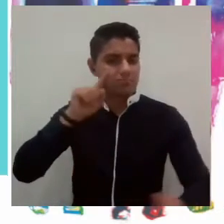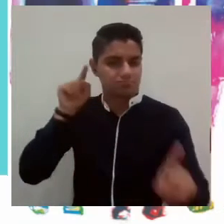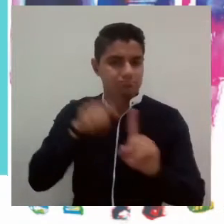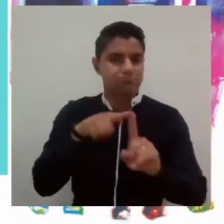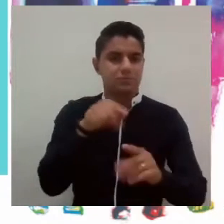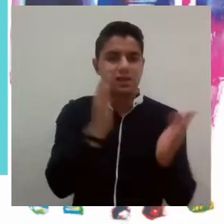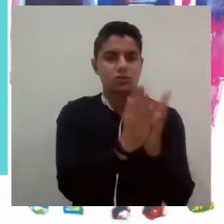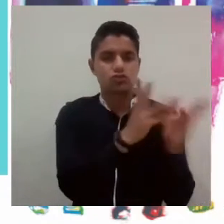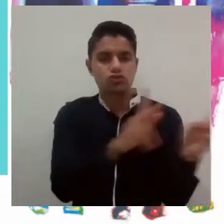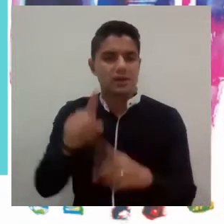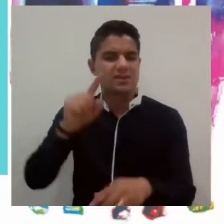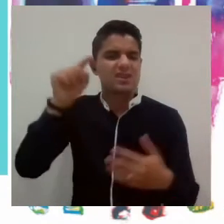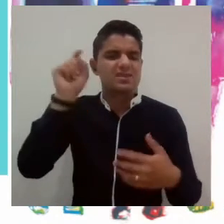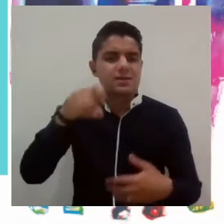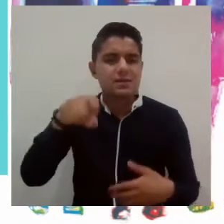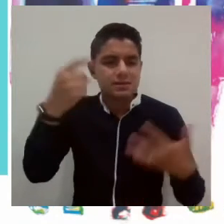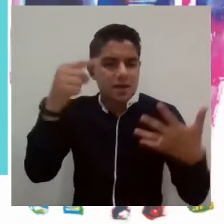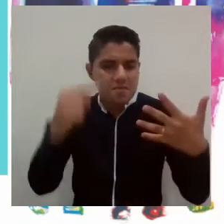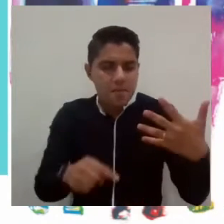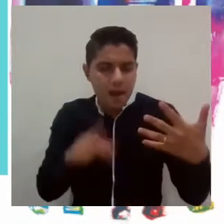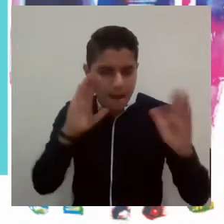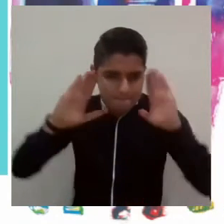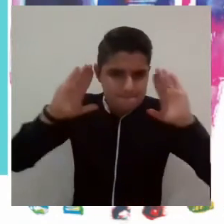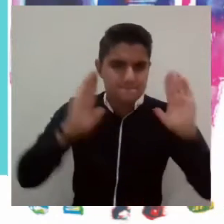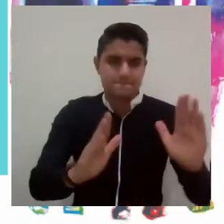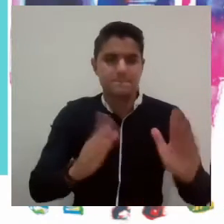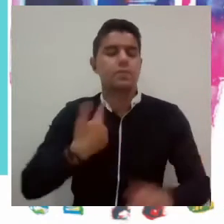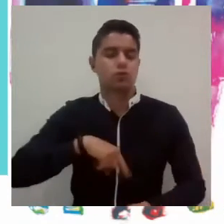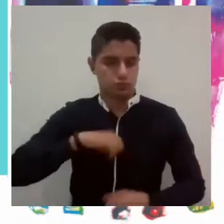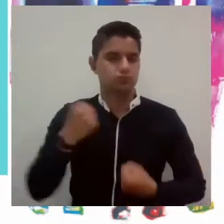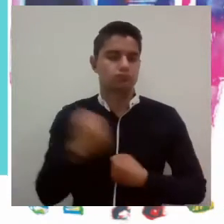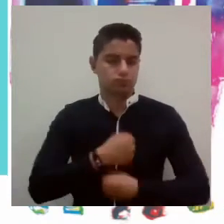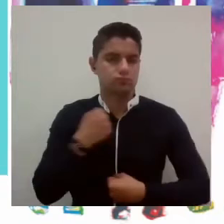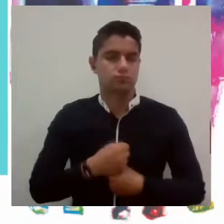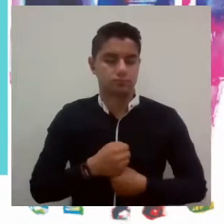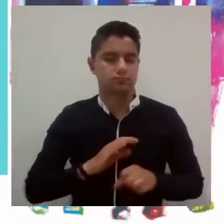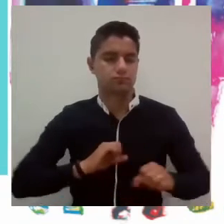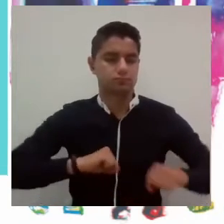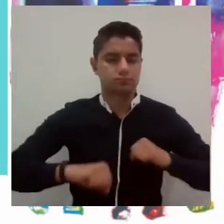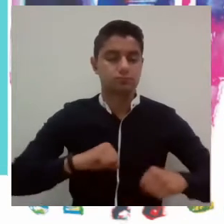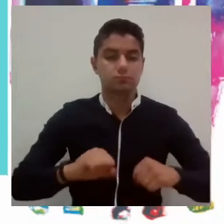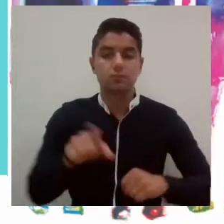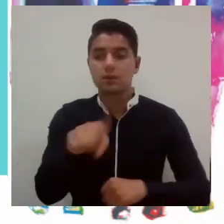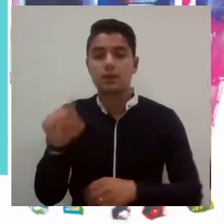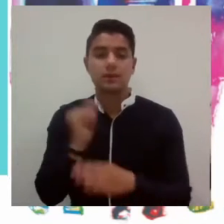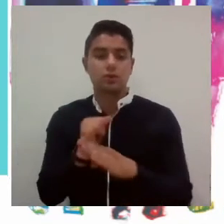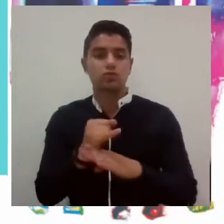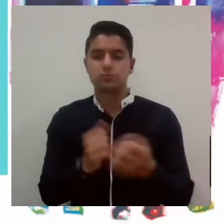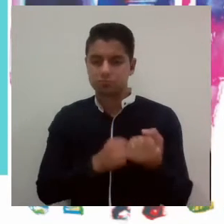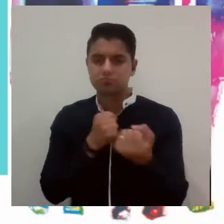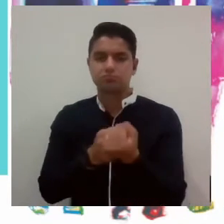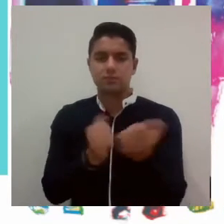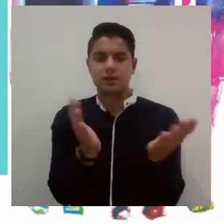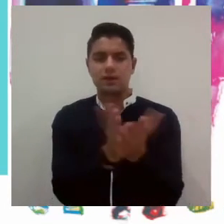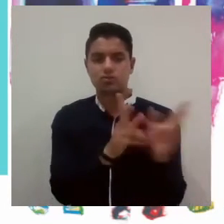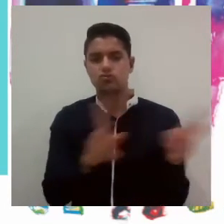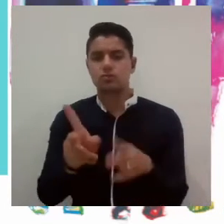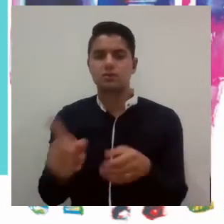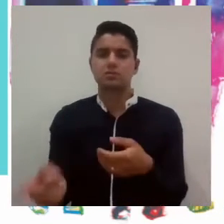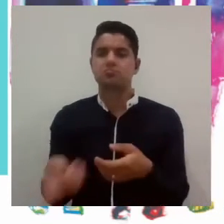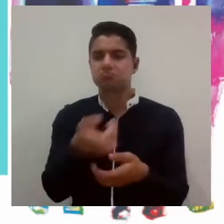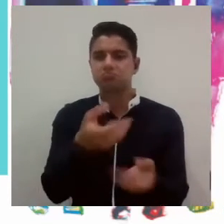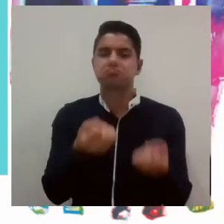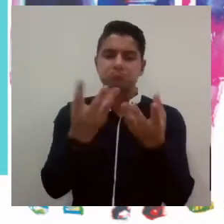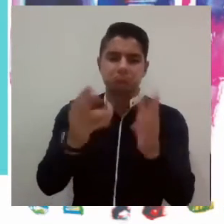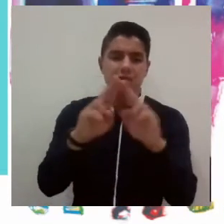necesidades de los estudiantes y en eso estamos trabajando. Instituciones que apoyaron a los estudiantes para tener acceso